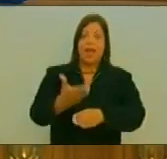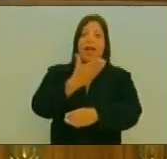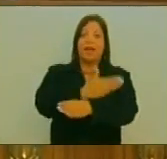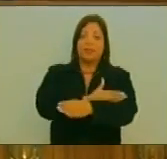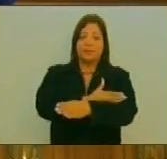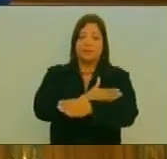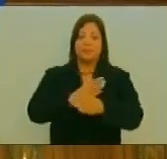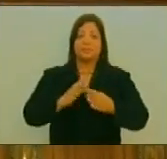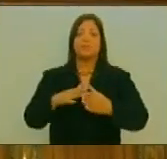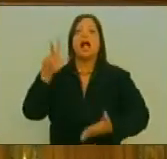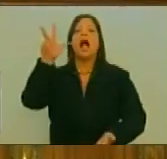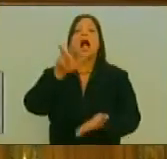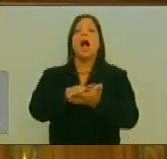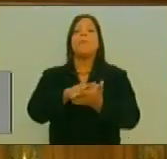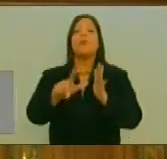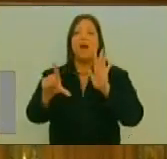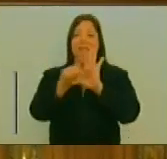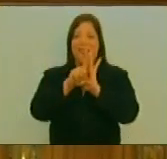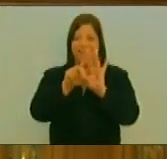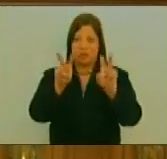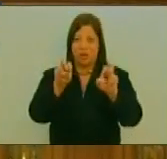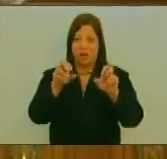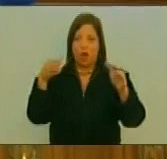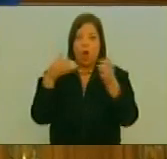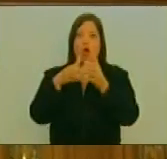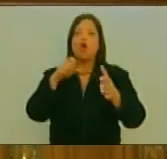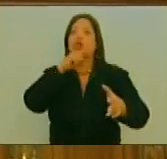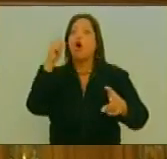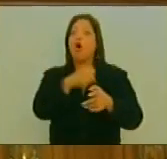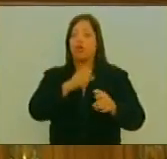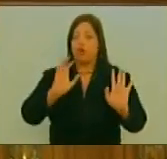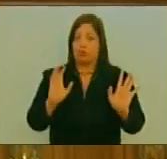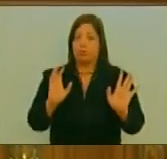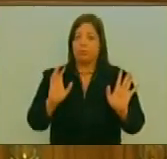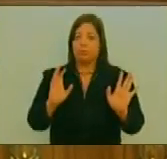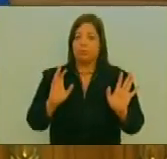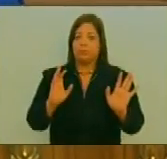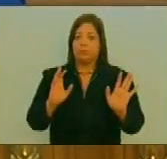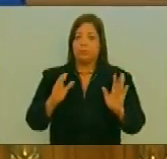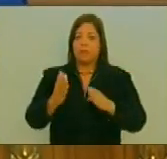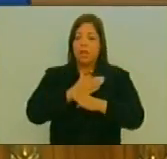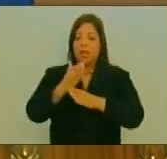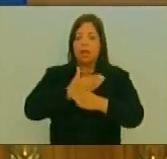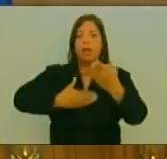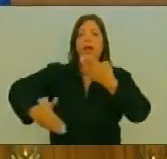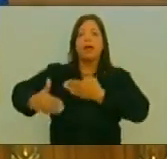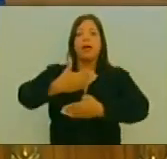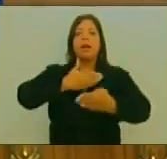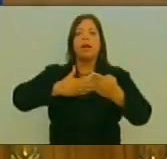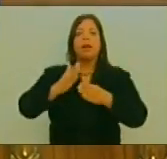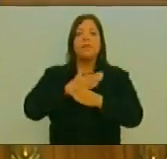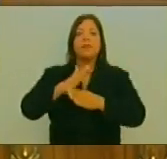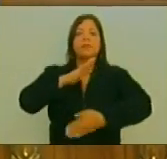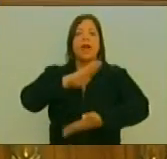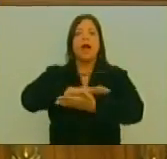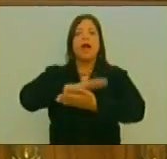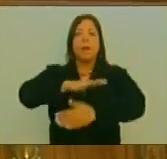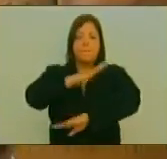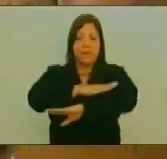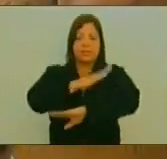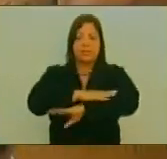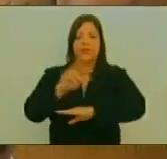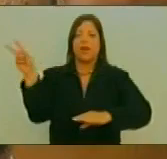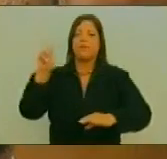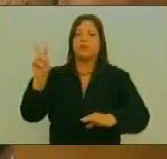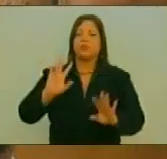Aprobar Ese instrumento Legal En contra Del odio Y por la Convivencia Pacífica En